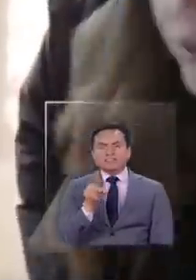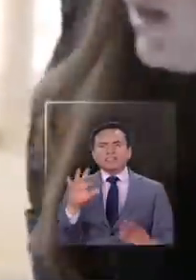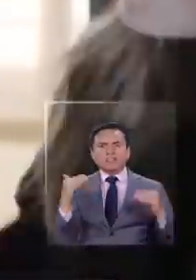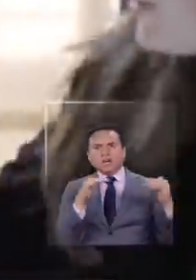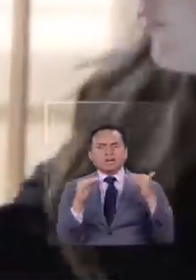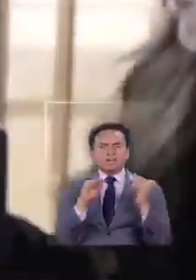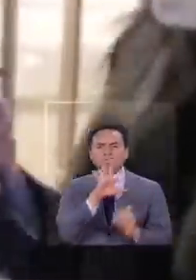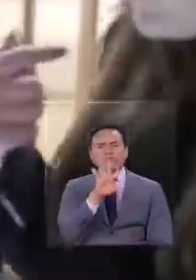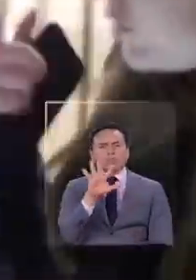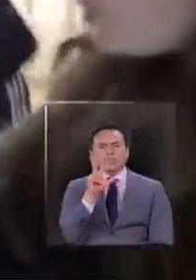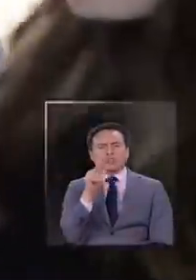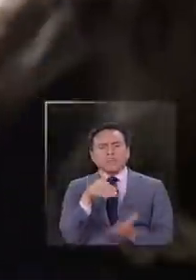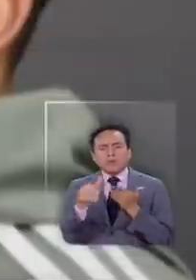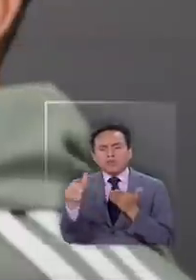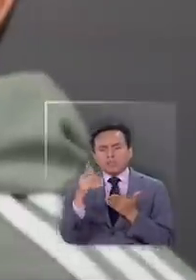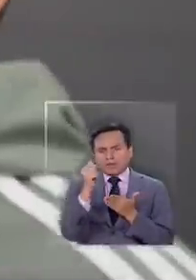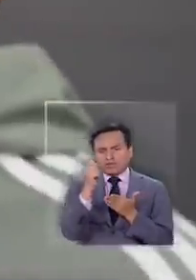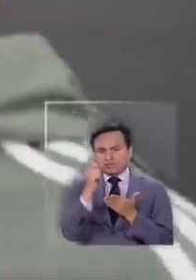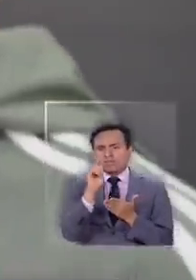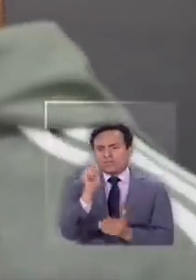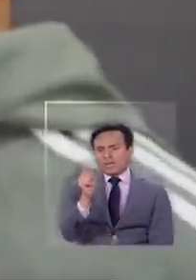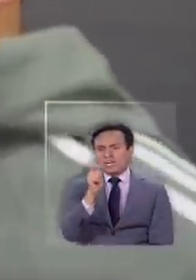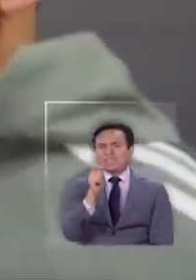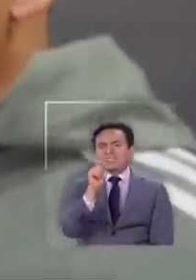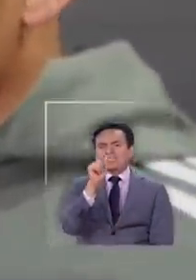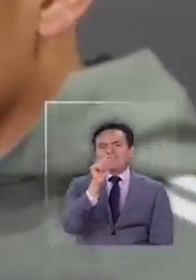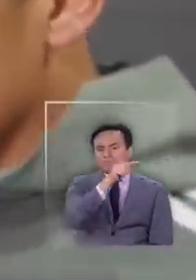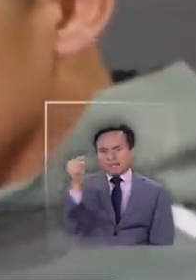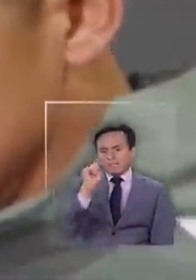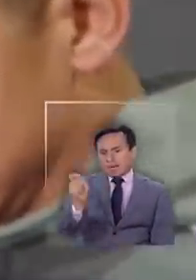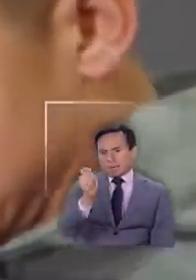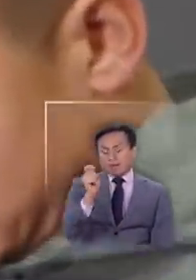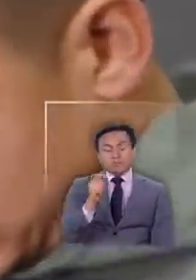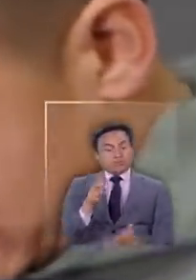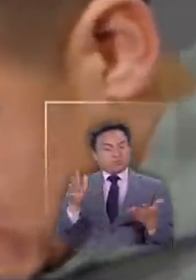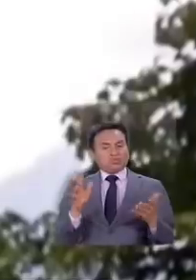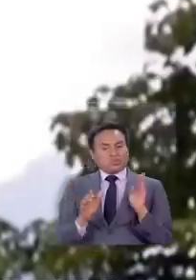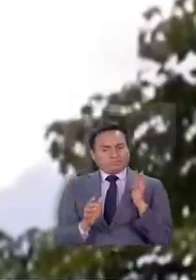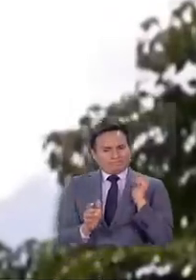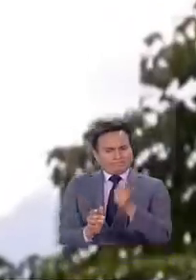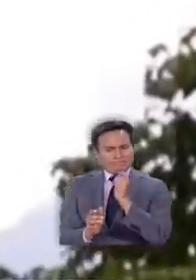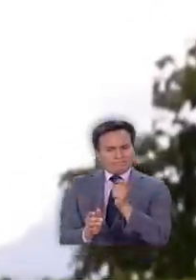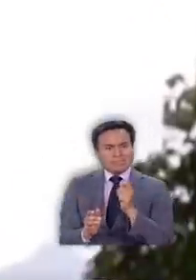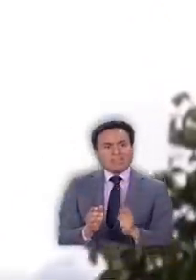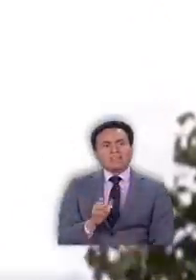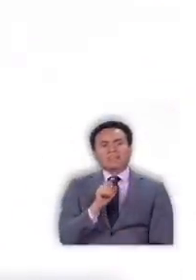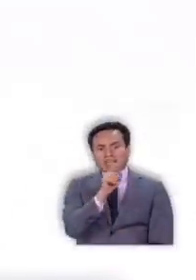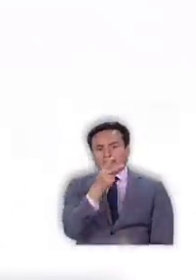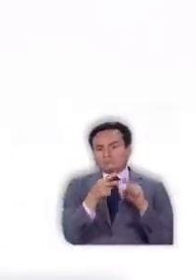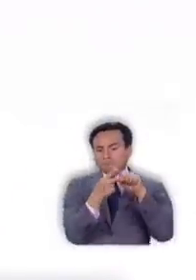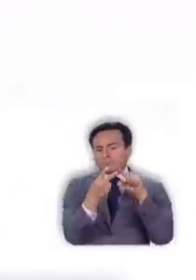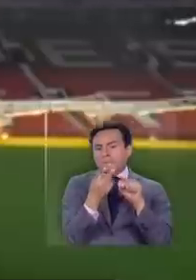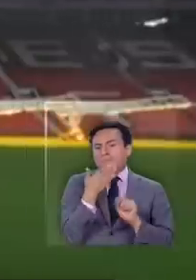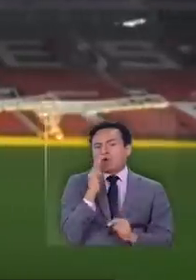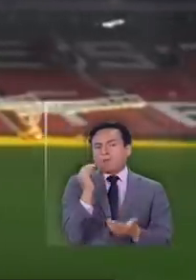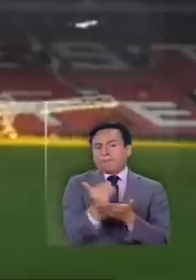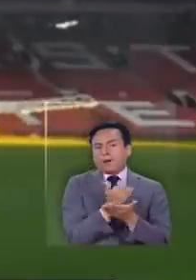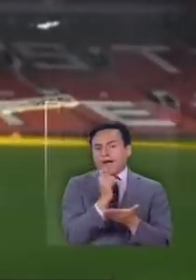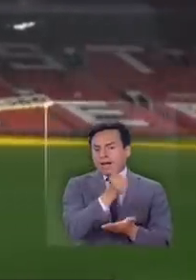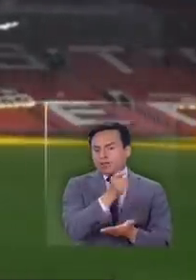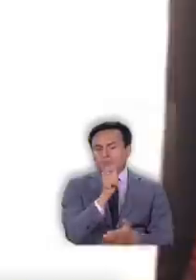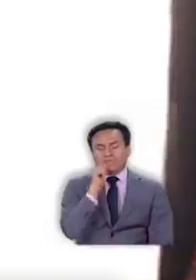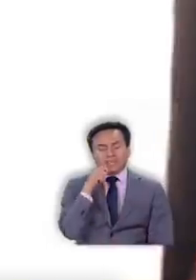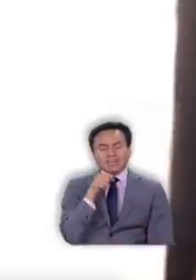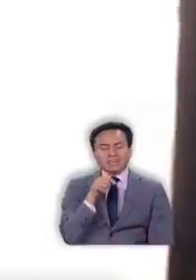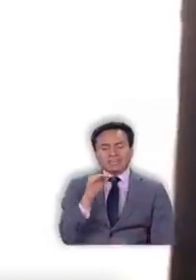558 millones de pesos cada siete días mucho para un club que tiene a André Guillermo Lenko como el mejor pagado y que